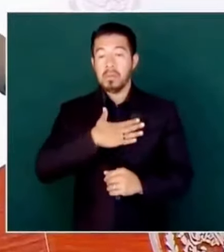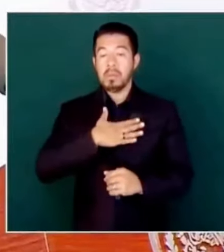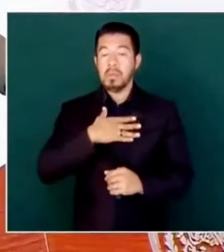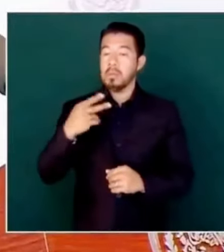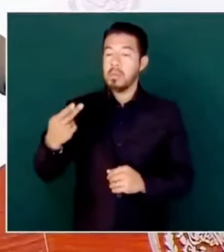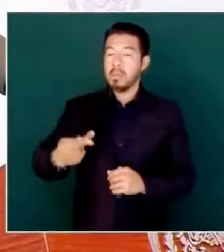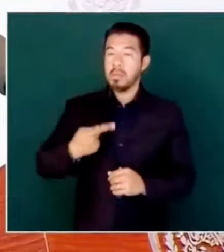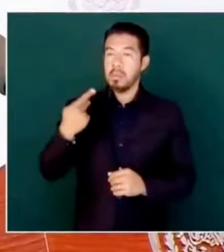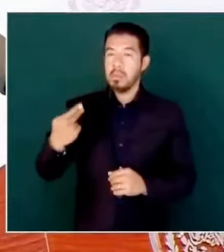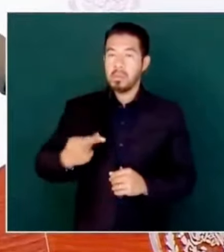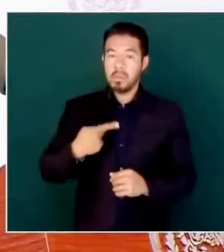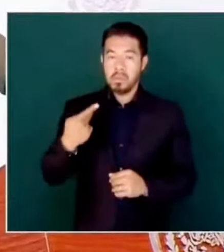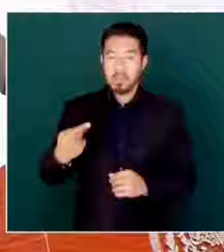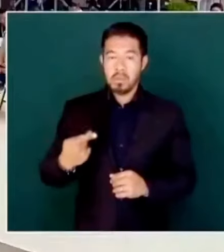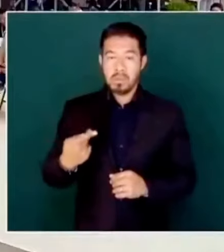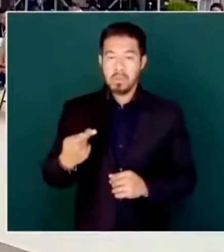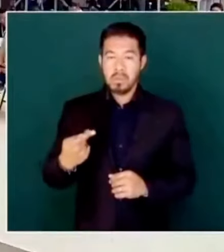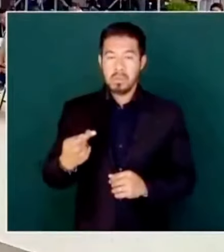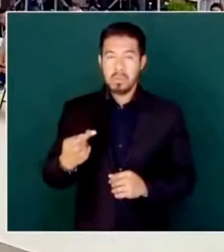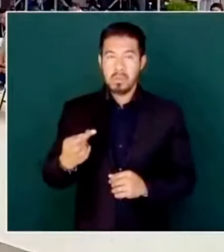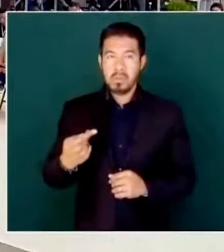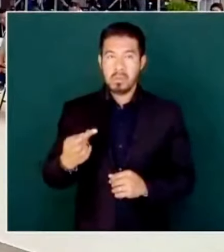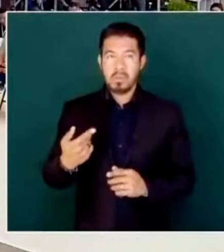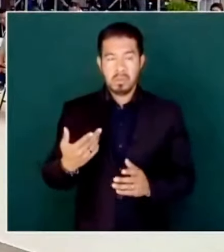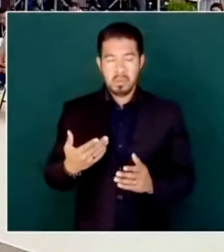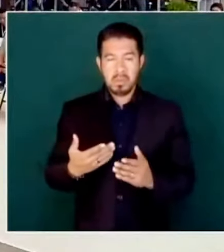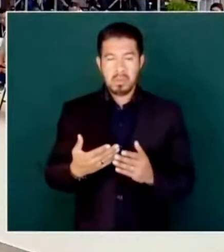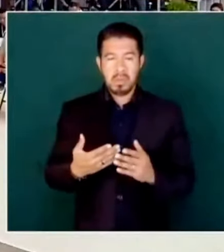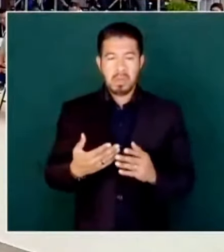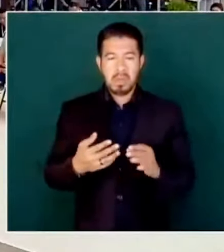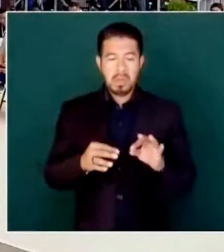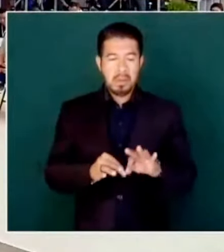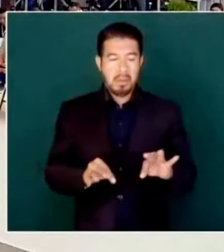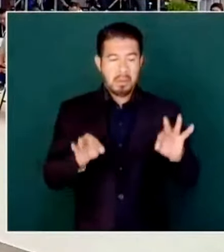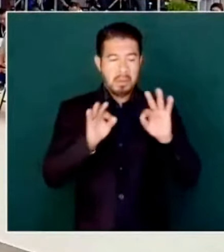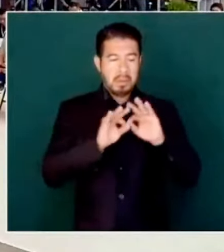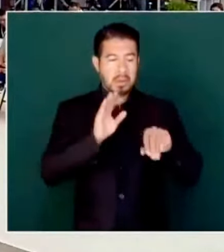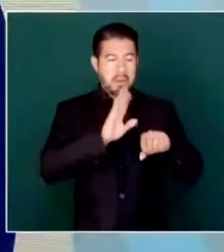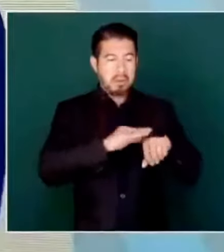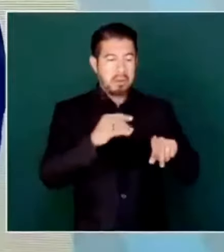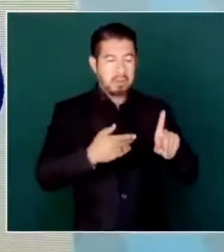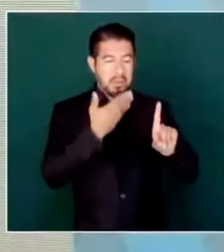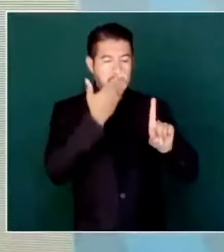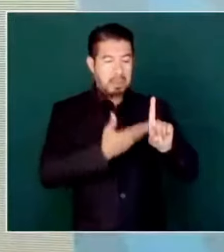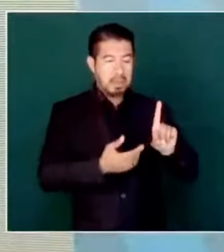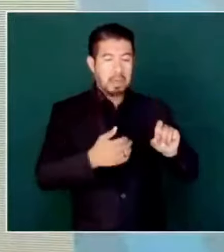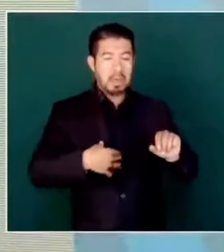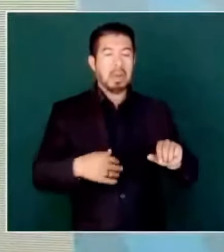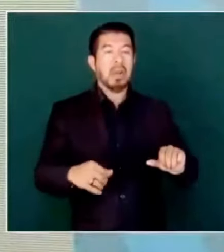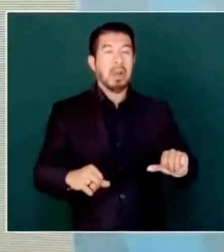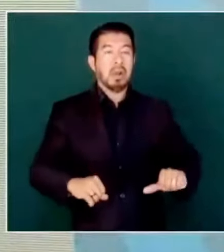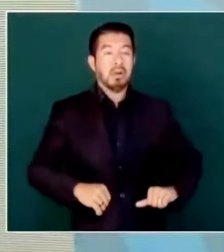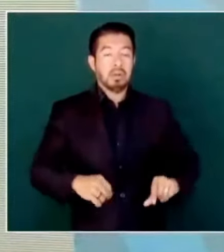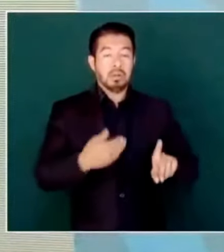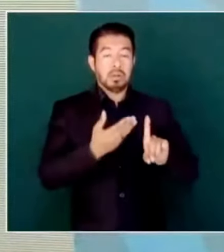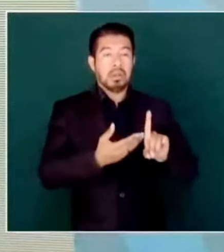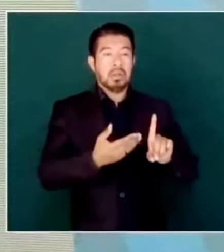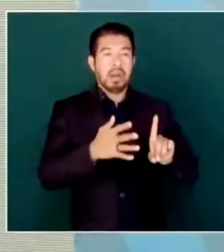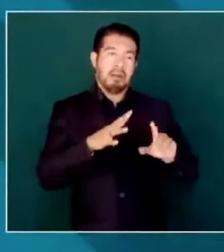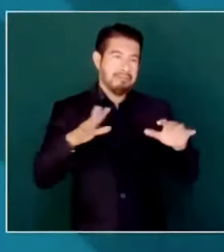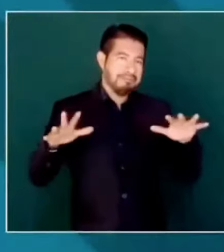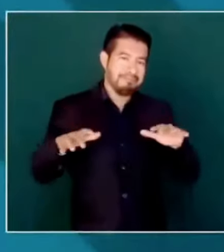quién es el actor principal de esta transformación, el pueblo.